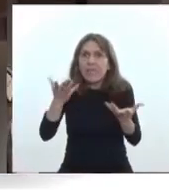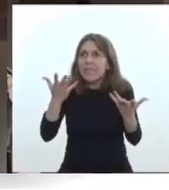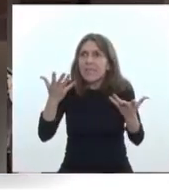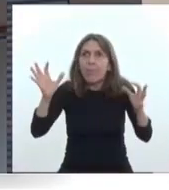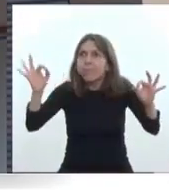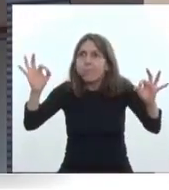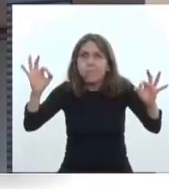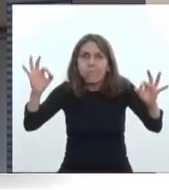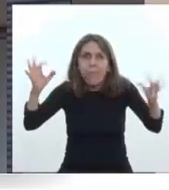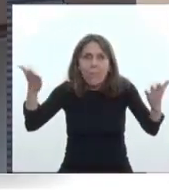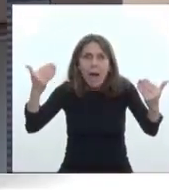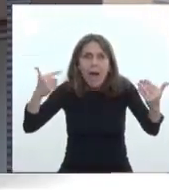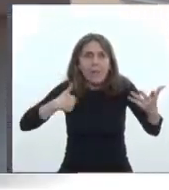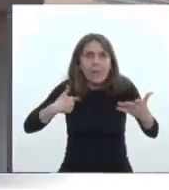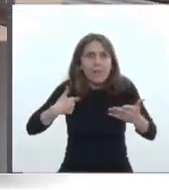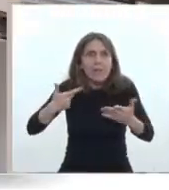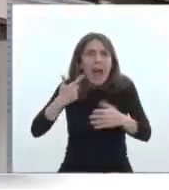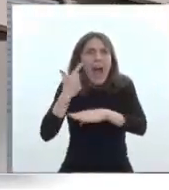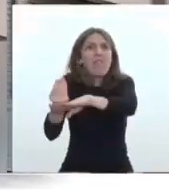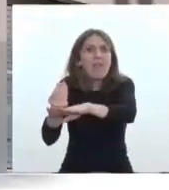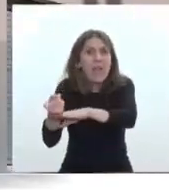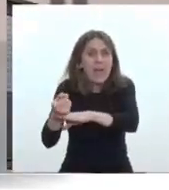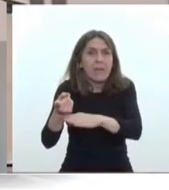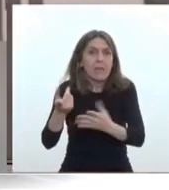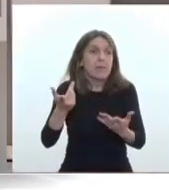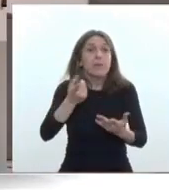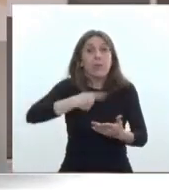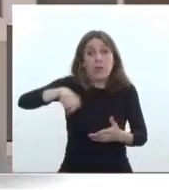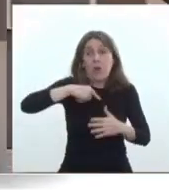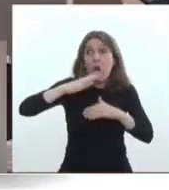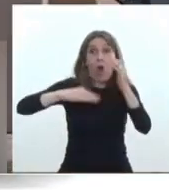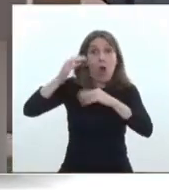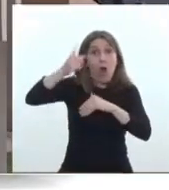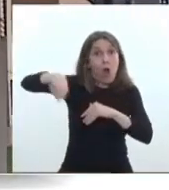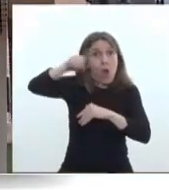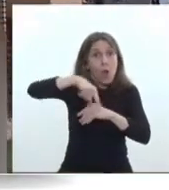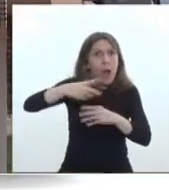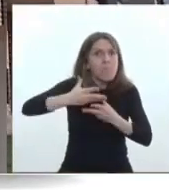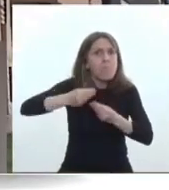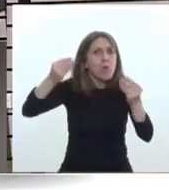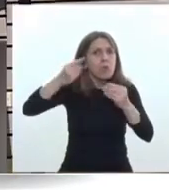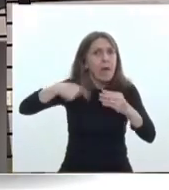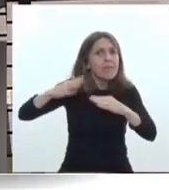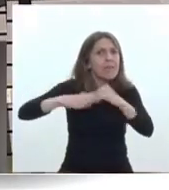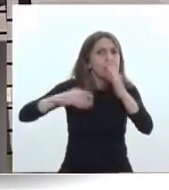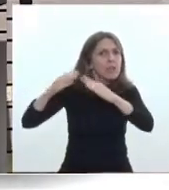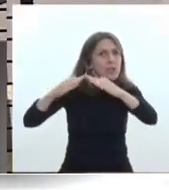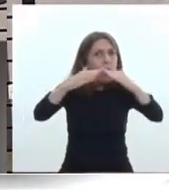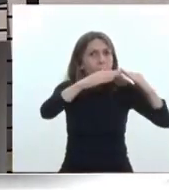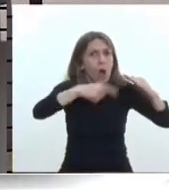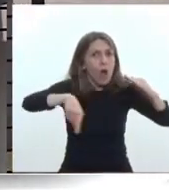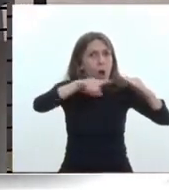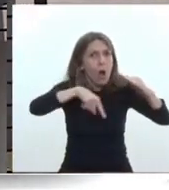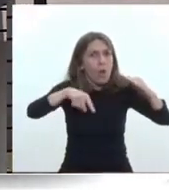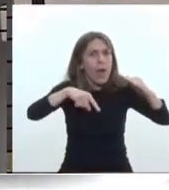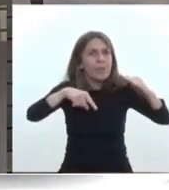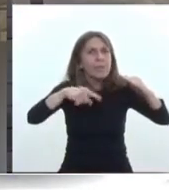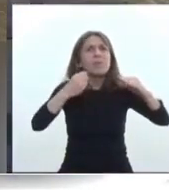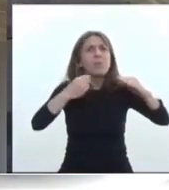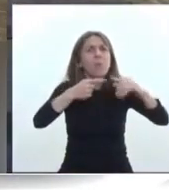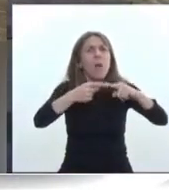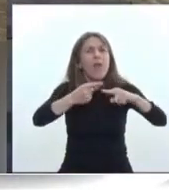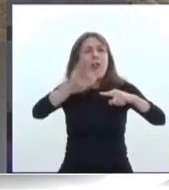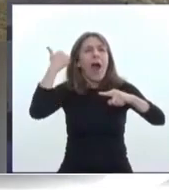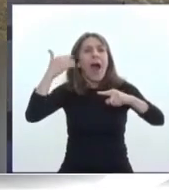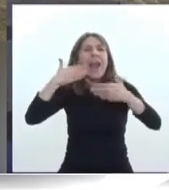empezar a entregar. Esas obras, en muchos casos, son obras que se desarrollaron a través del